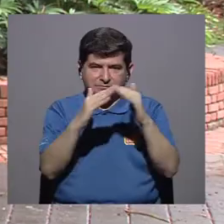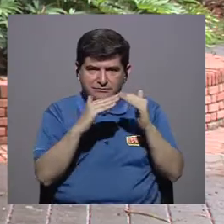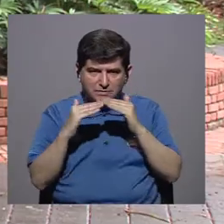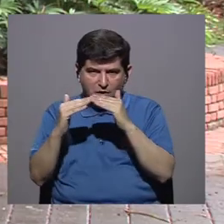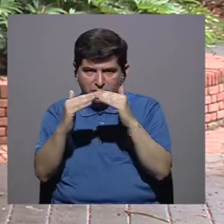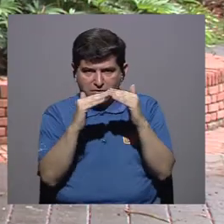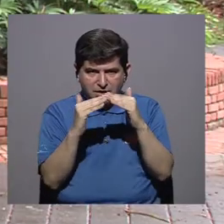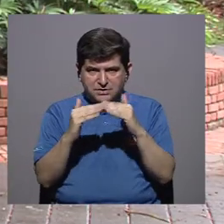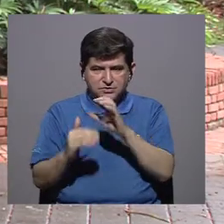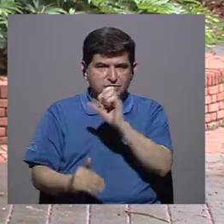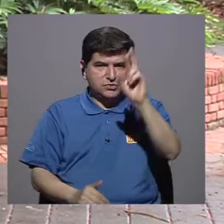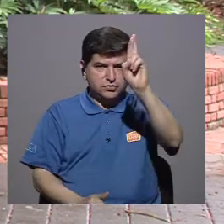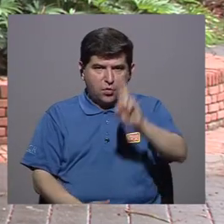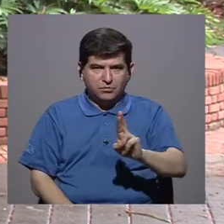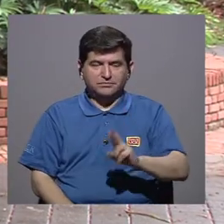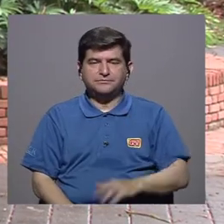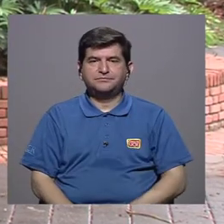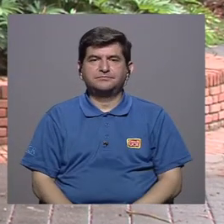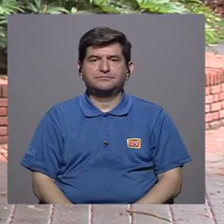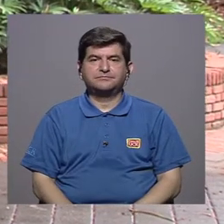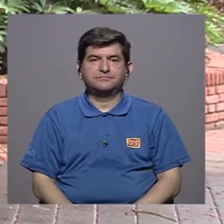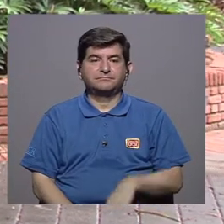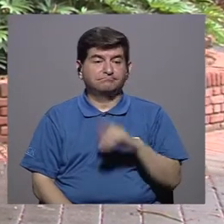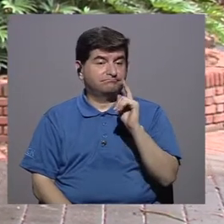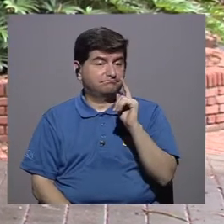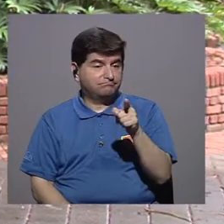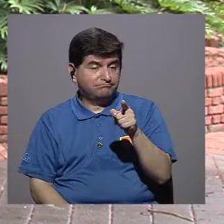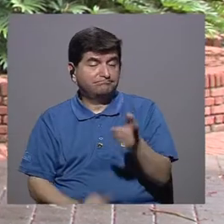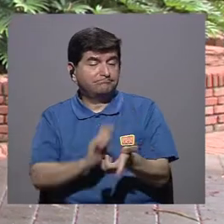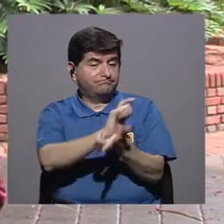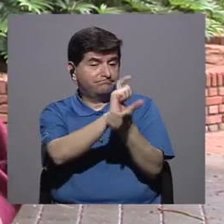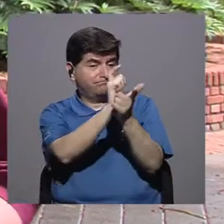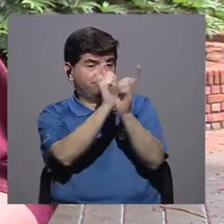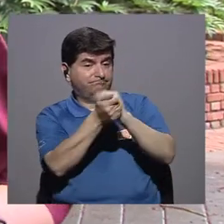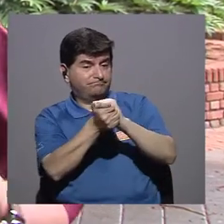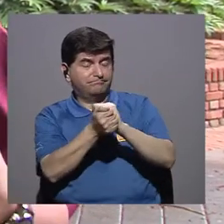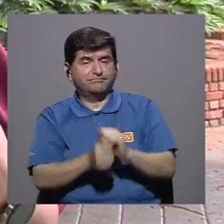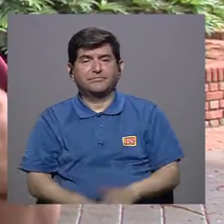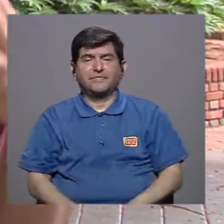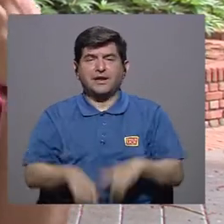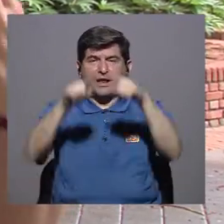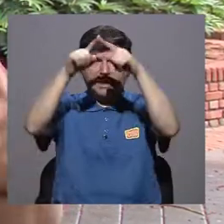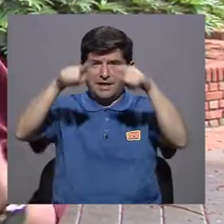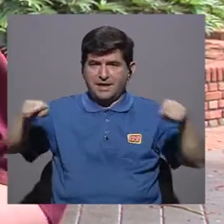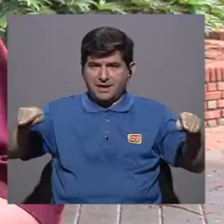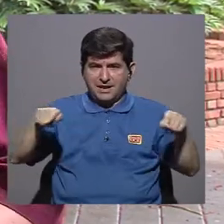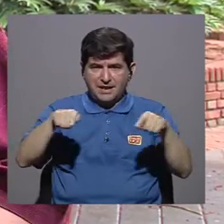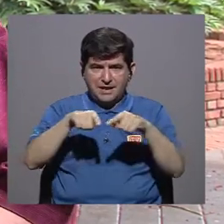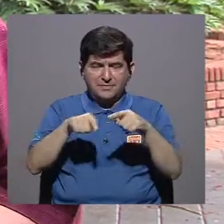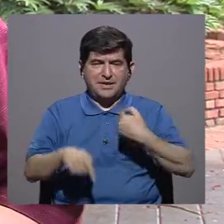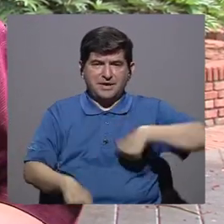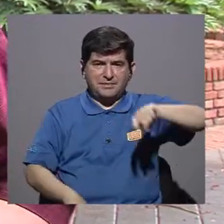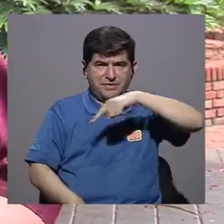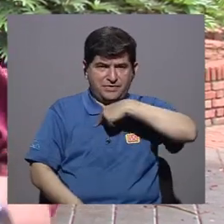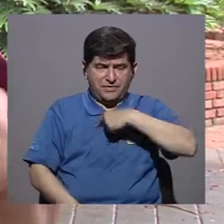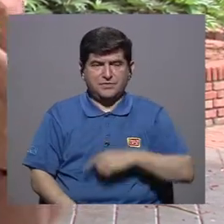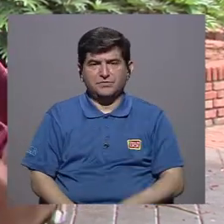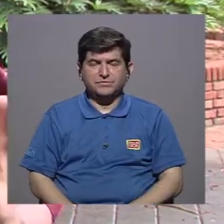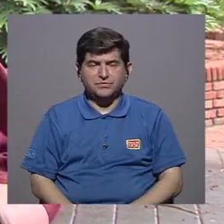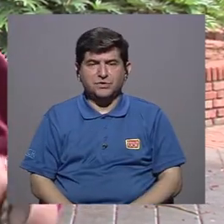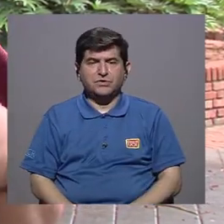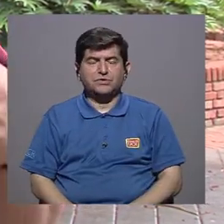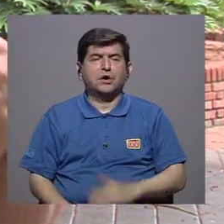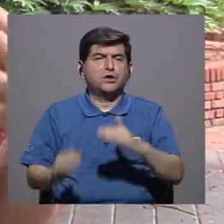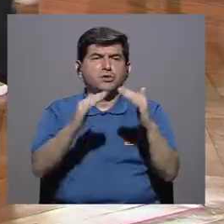La población en Costa Rica está cambiando, la pirámide poblacional nuestra que